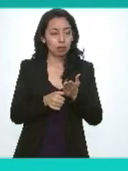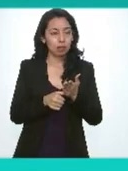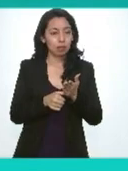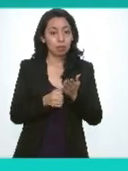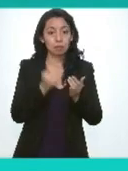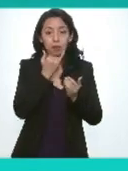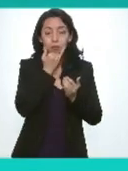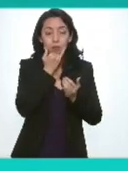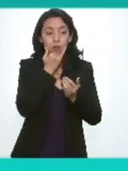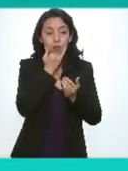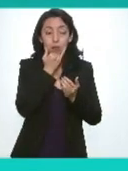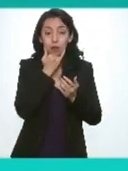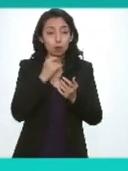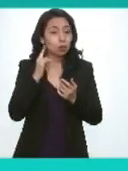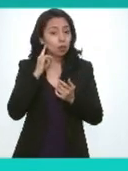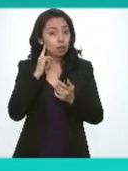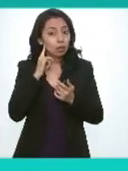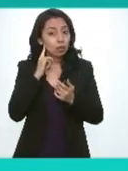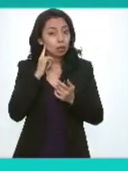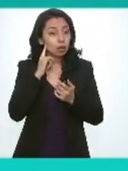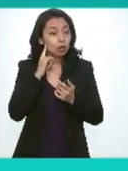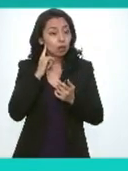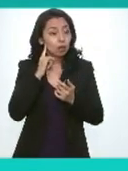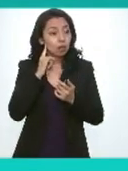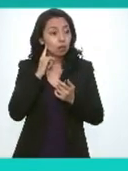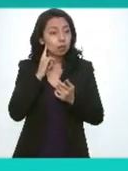perdón secretario